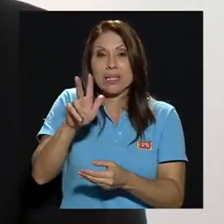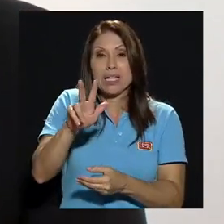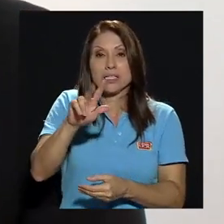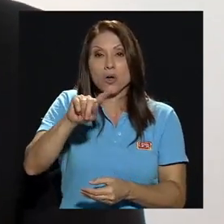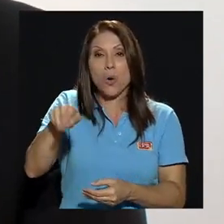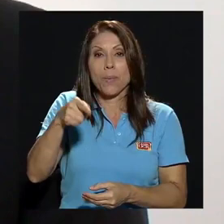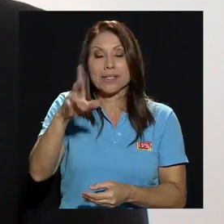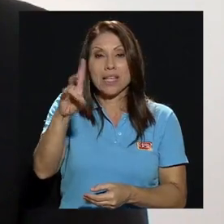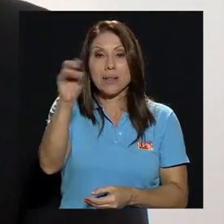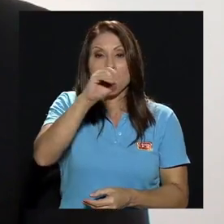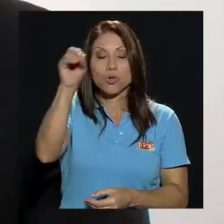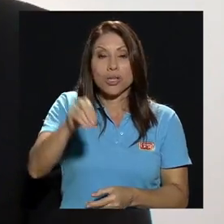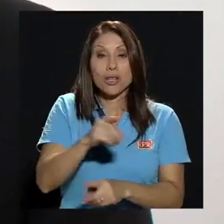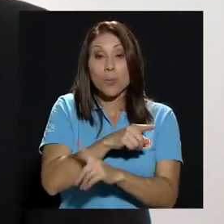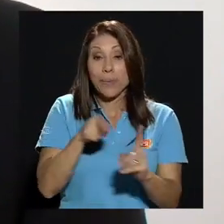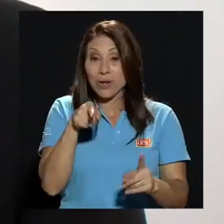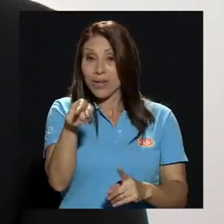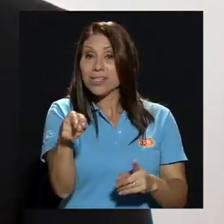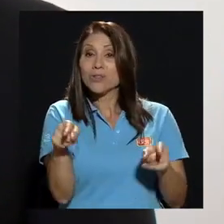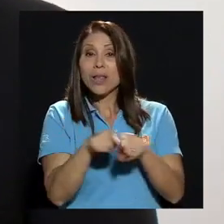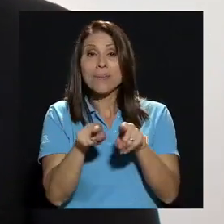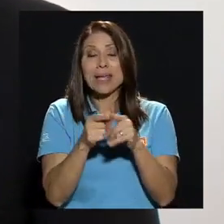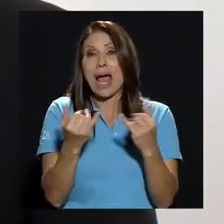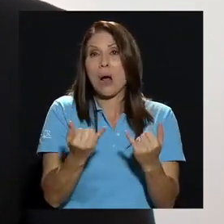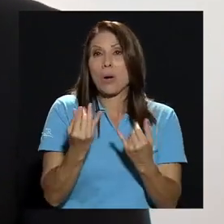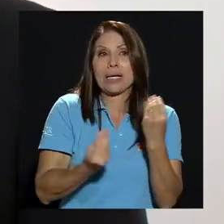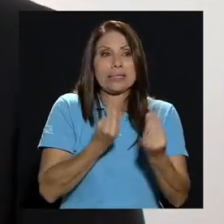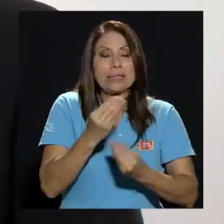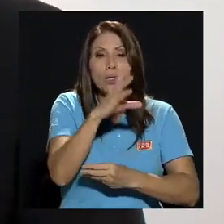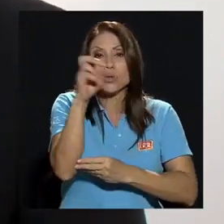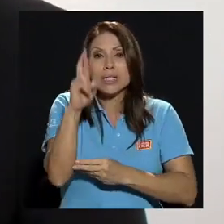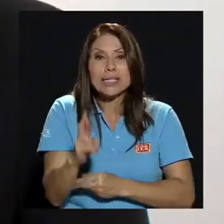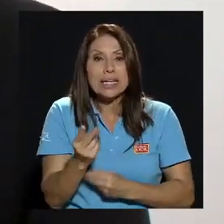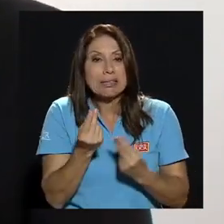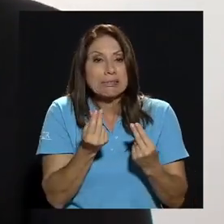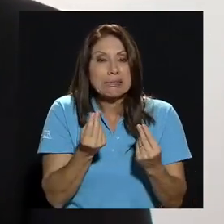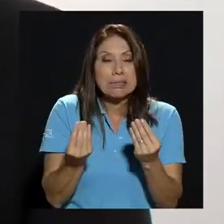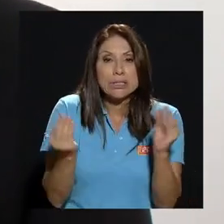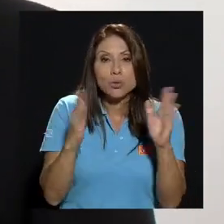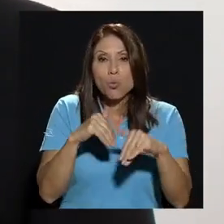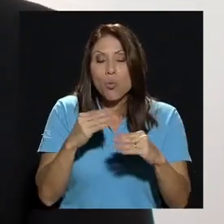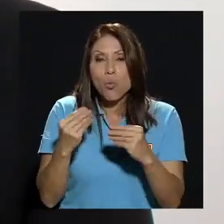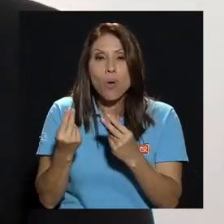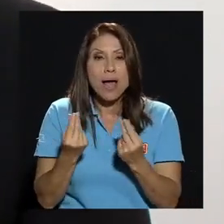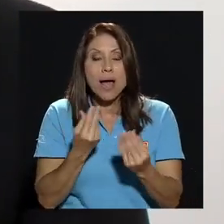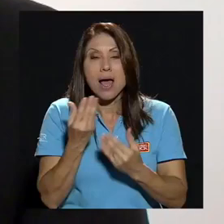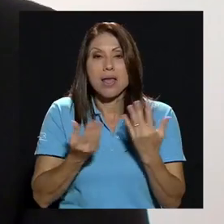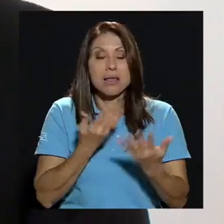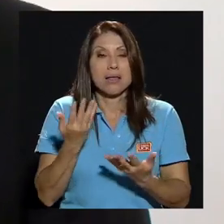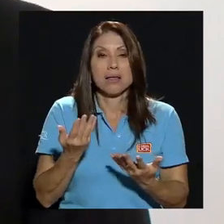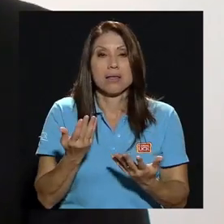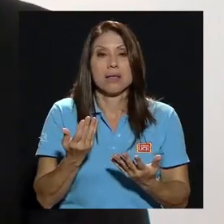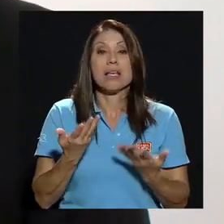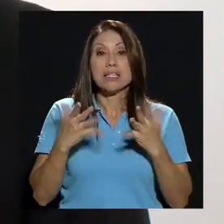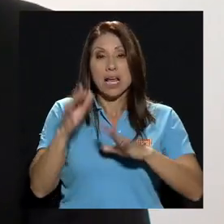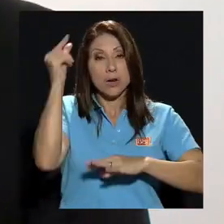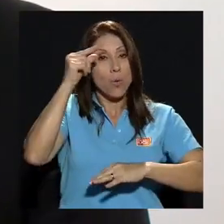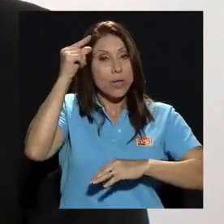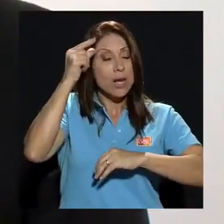incremento se da también en un contexto de crisis fiscal y de problemas de liquidez y demás de parte del que anunciadas por el gobierno